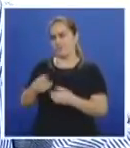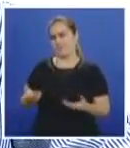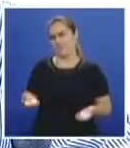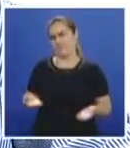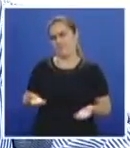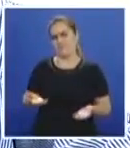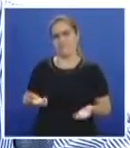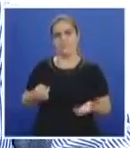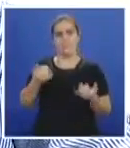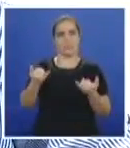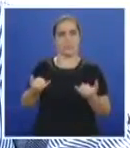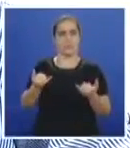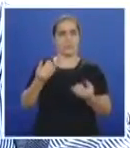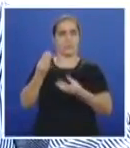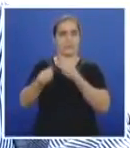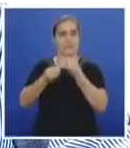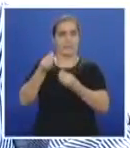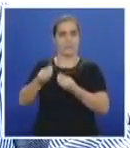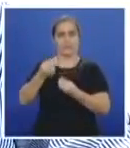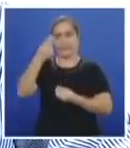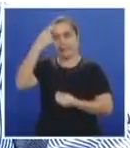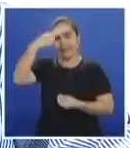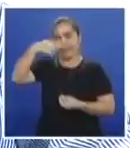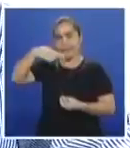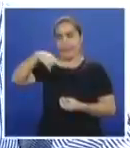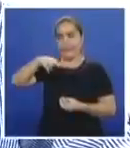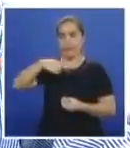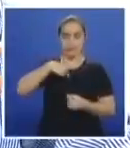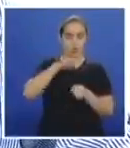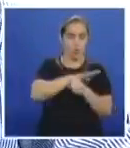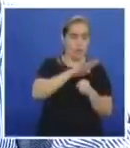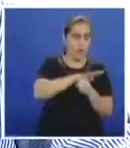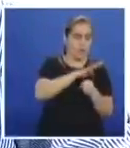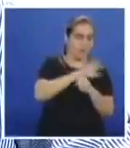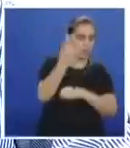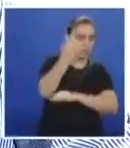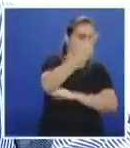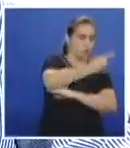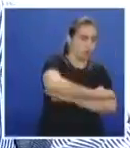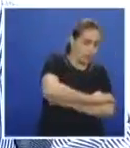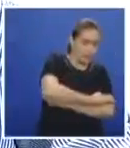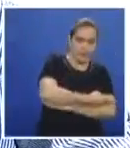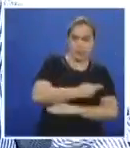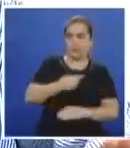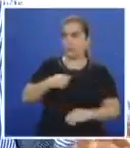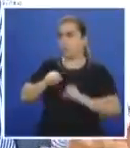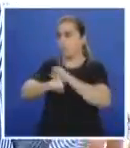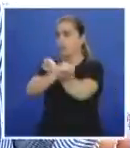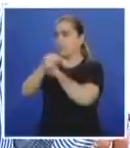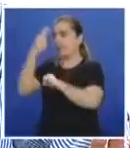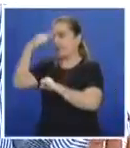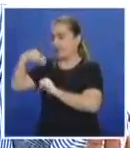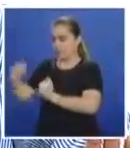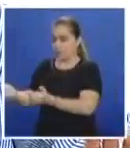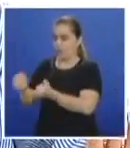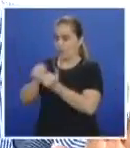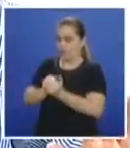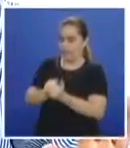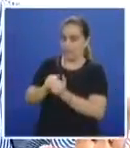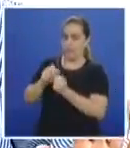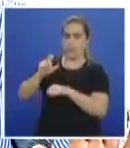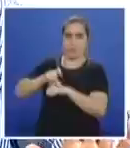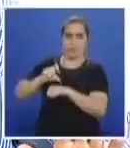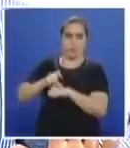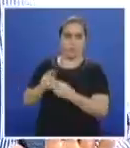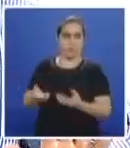que aprovechan ese momento para ver los hijos. Y de resto no lo vuelven a ver sino hasta ese momento porque hoy en día el